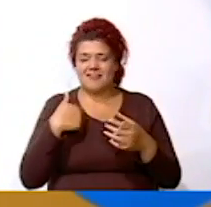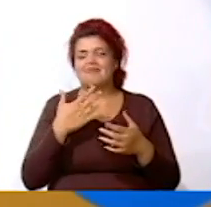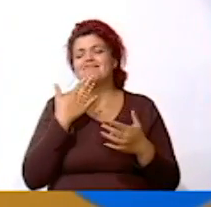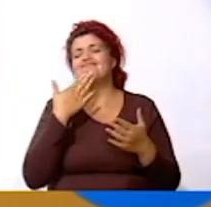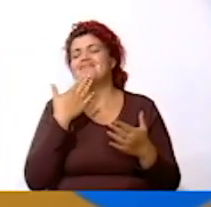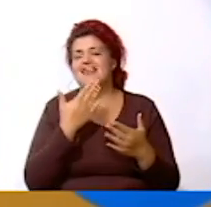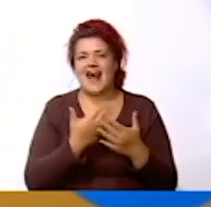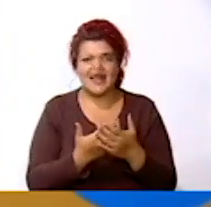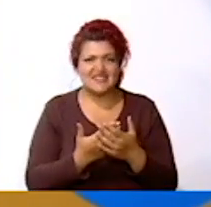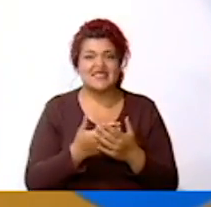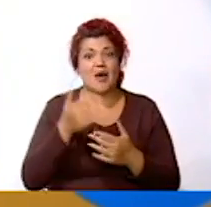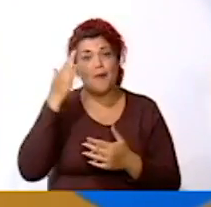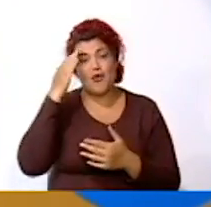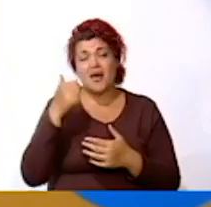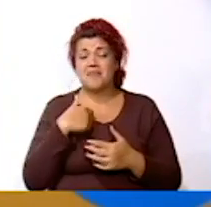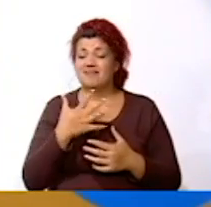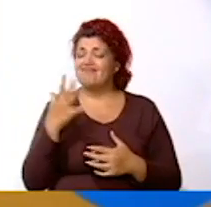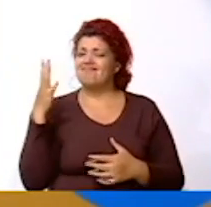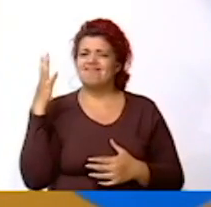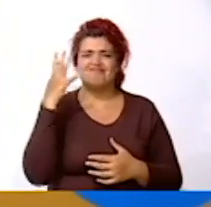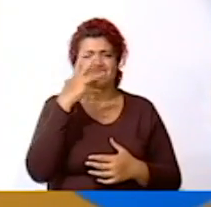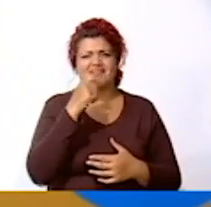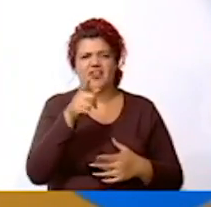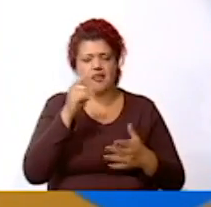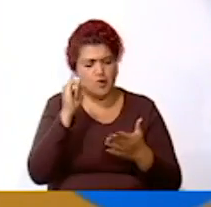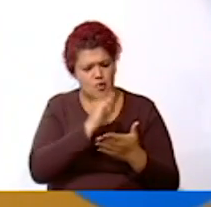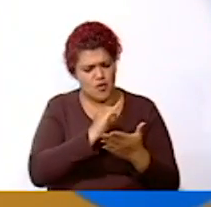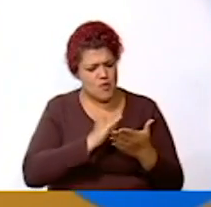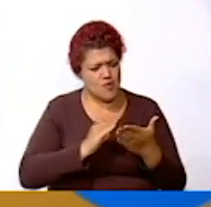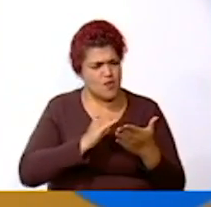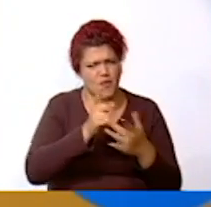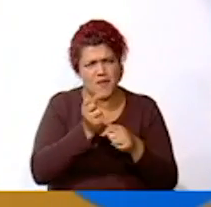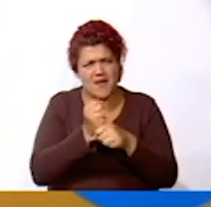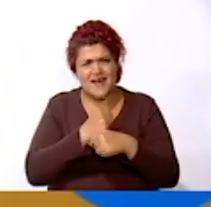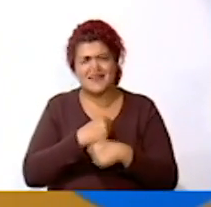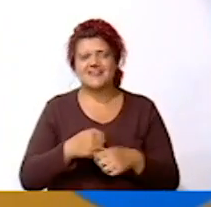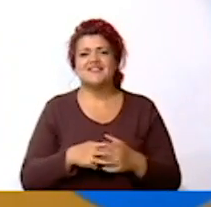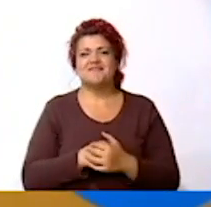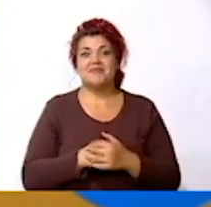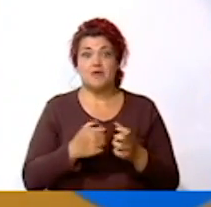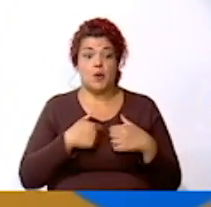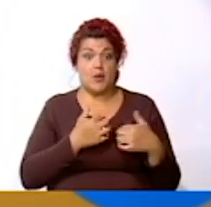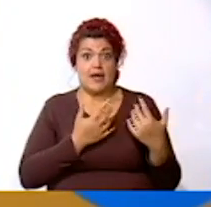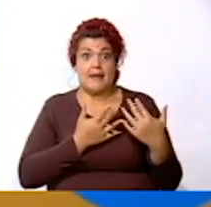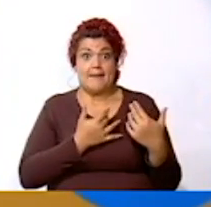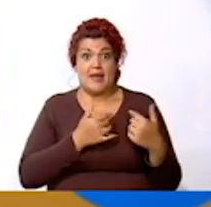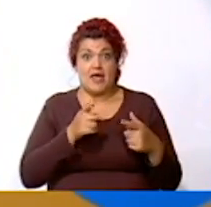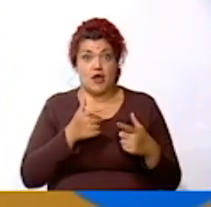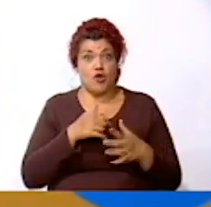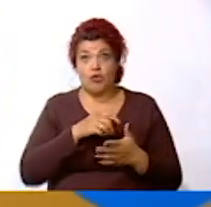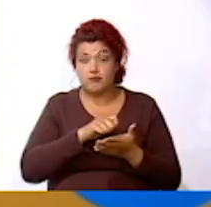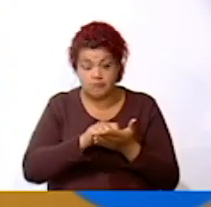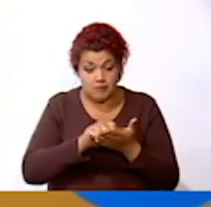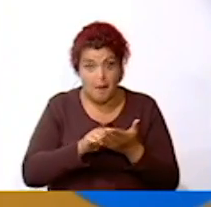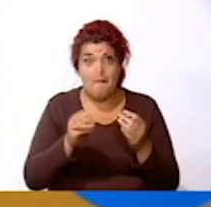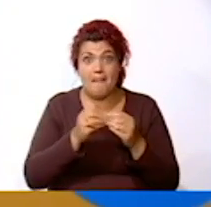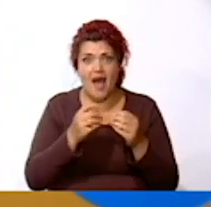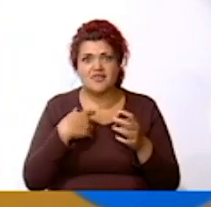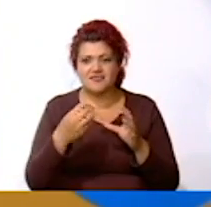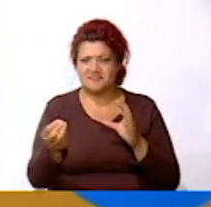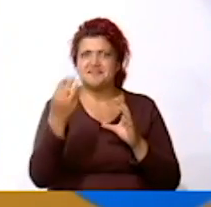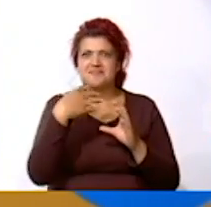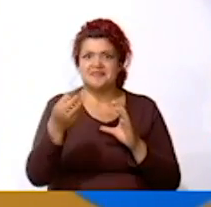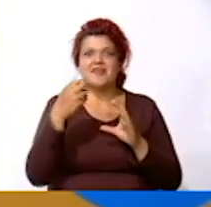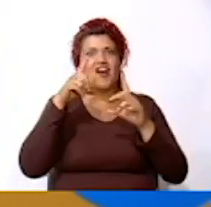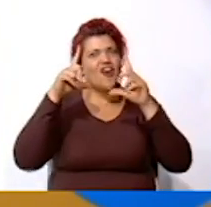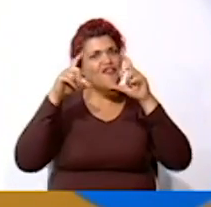montones porque me encanta ver los dibujos que ustedes realizan y espero que muchos más se apunten y me envíen ese tipo